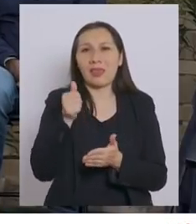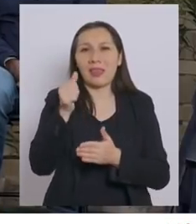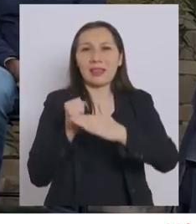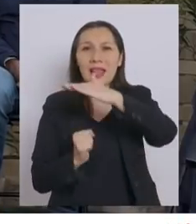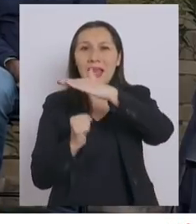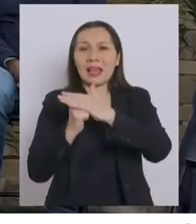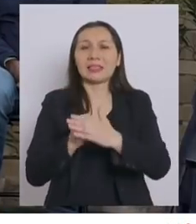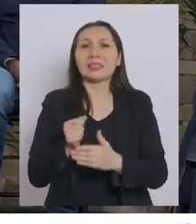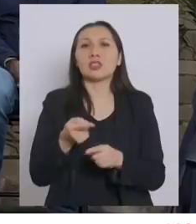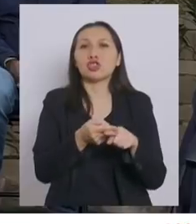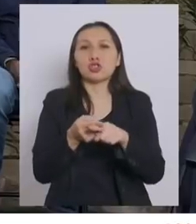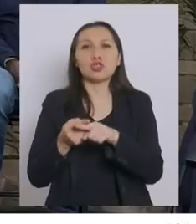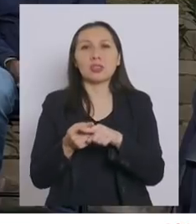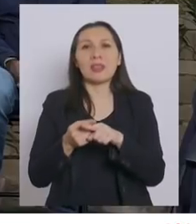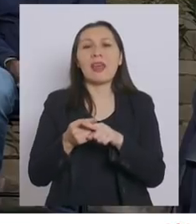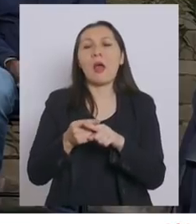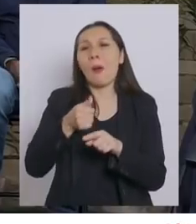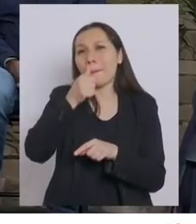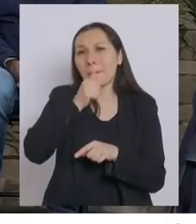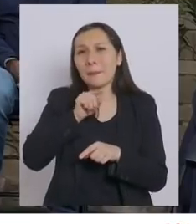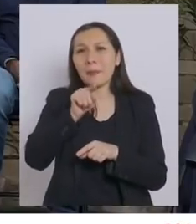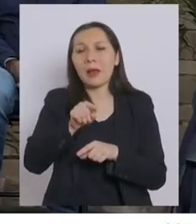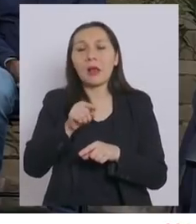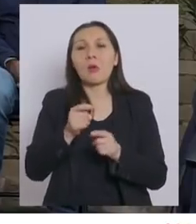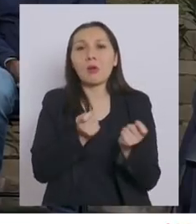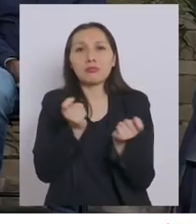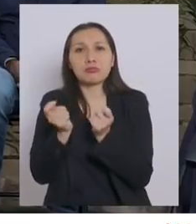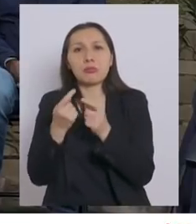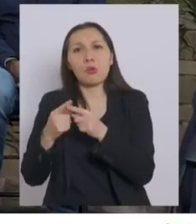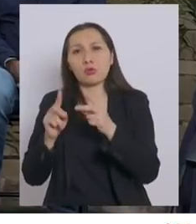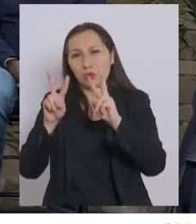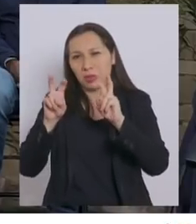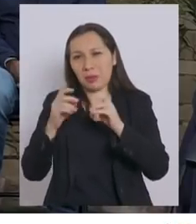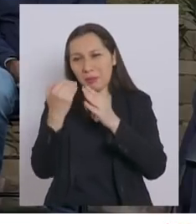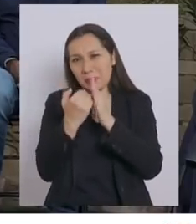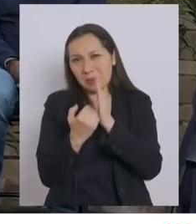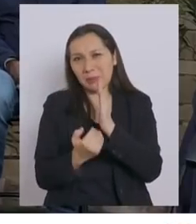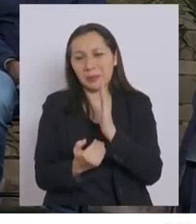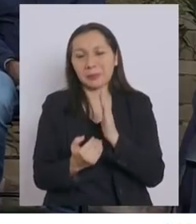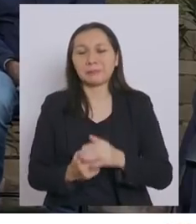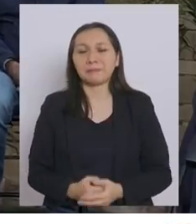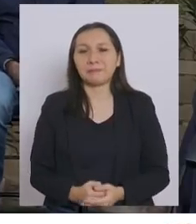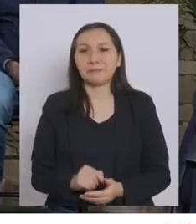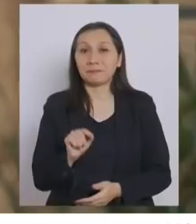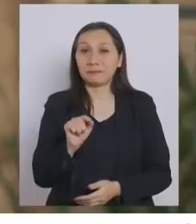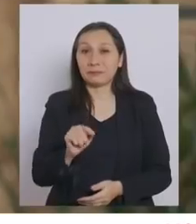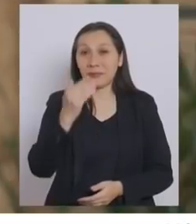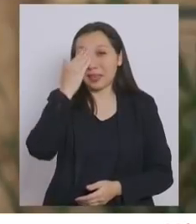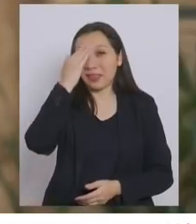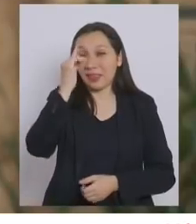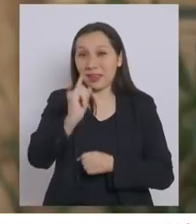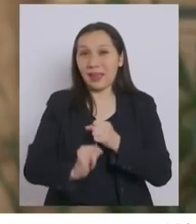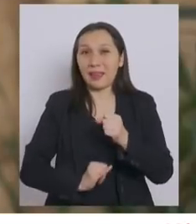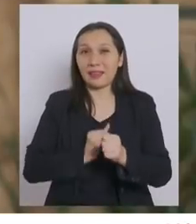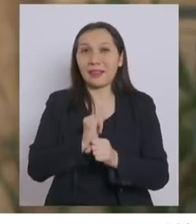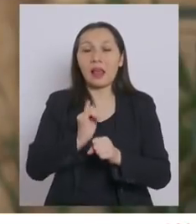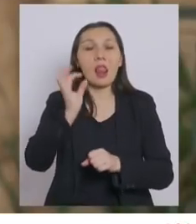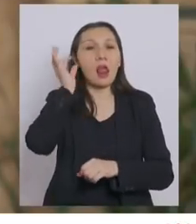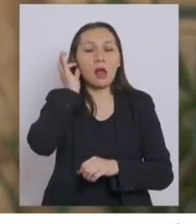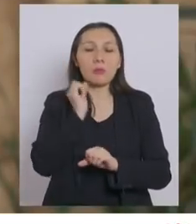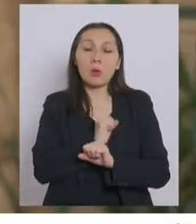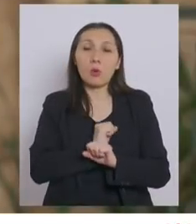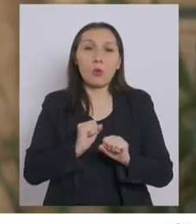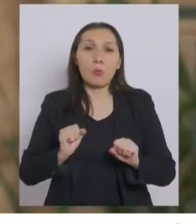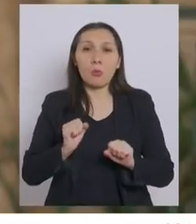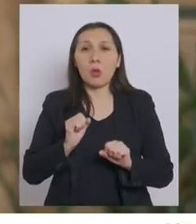sociedades anónimas abiertas con transacción bursátil, entre otras medidas. En este Día Internacional de la Mujer, no